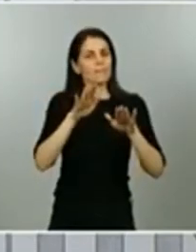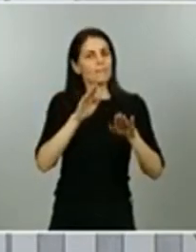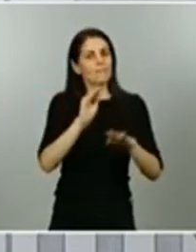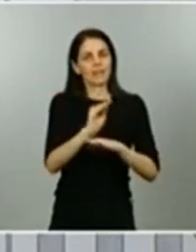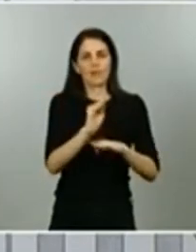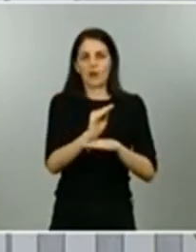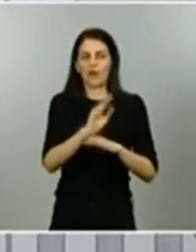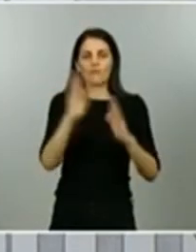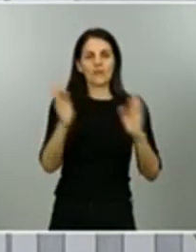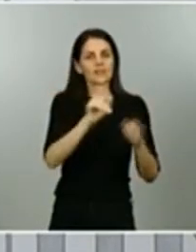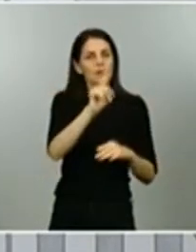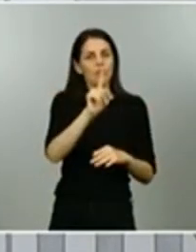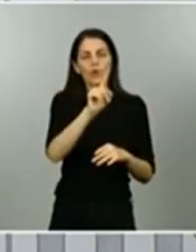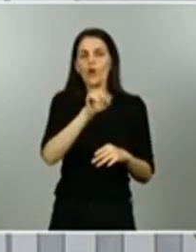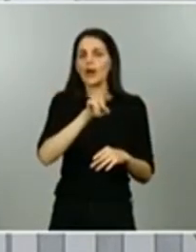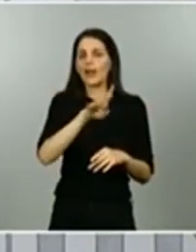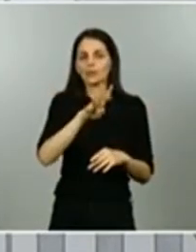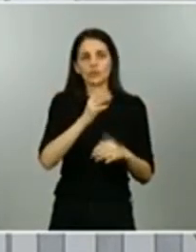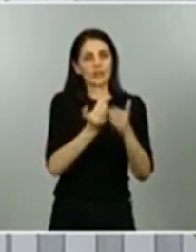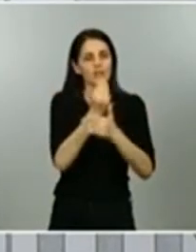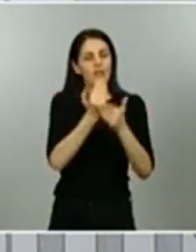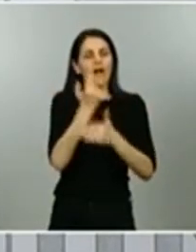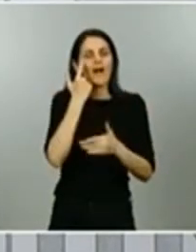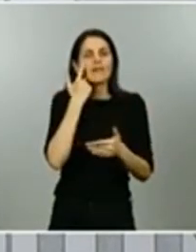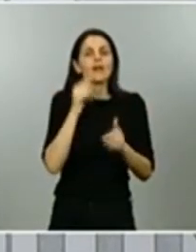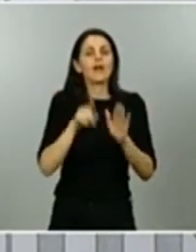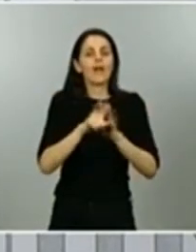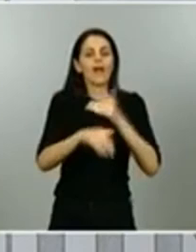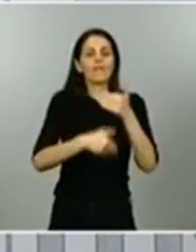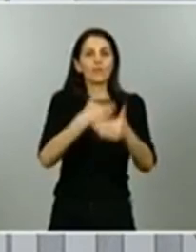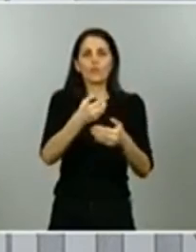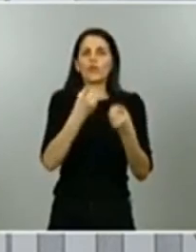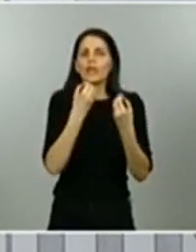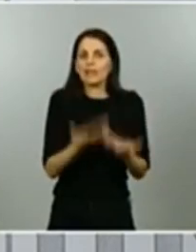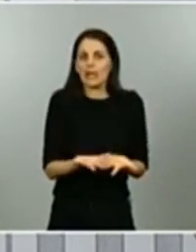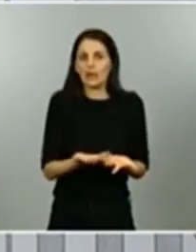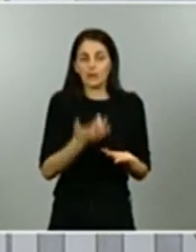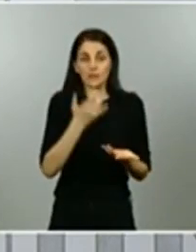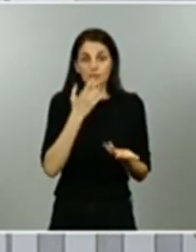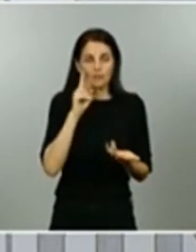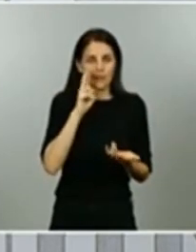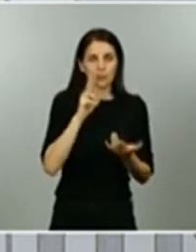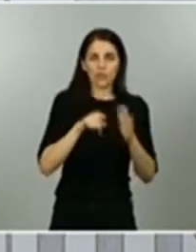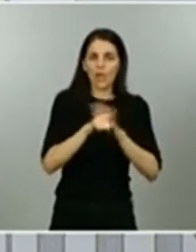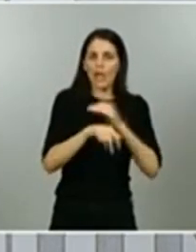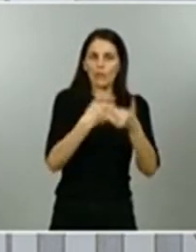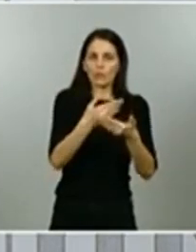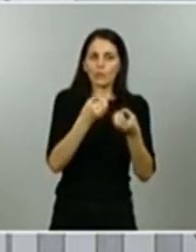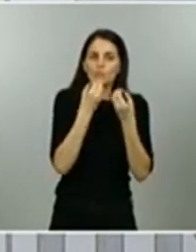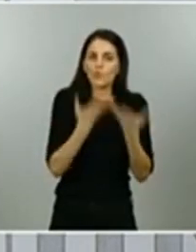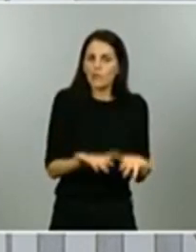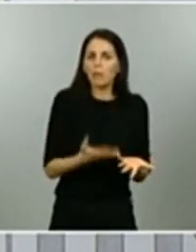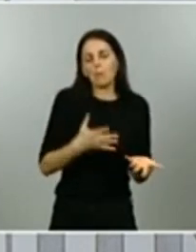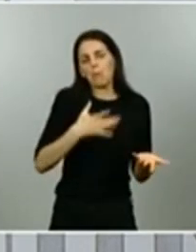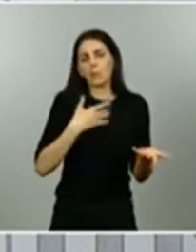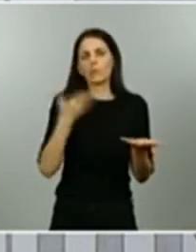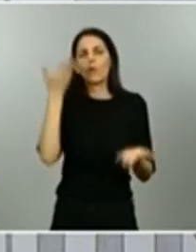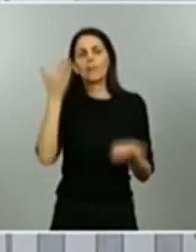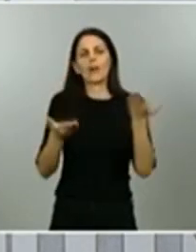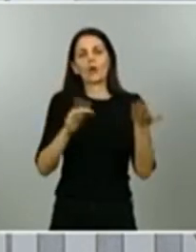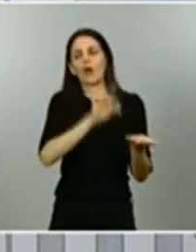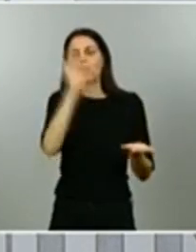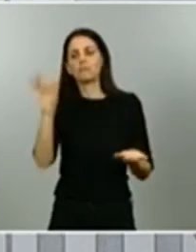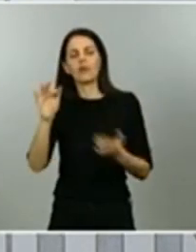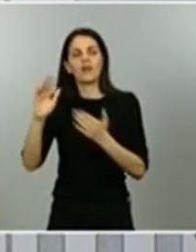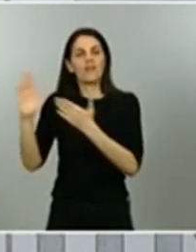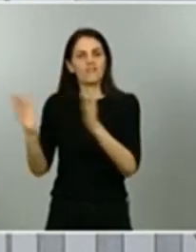si las cosas evolucionan de una forma en fin magnífica podríamos reconsiderar este asunto pero en principio he dicho antes que vamos a actuar